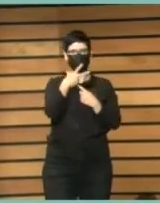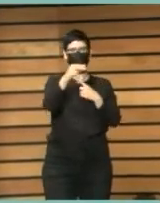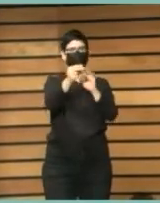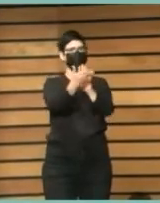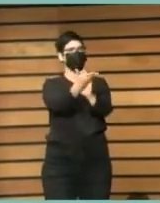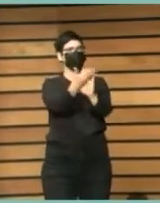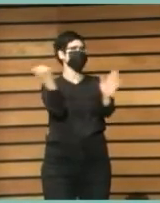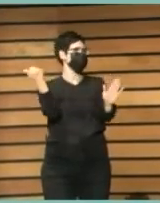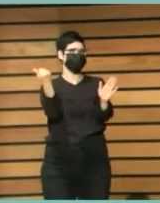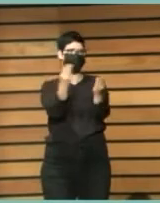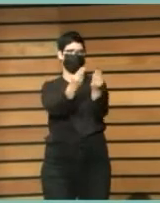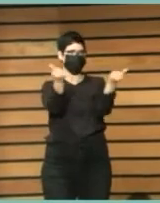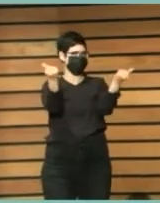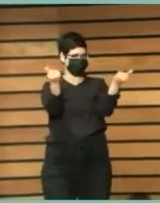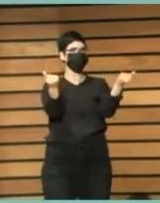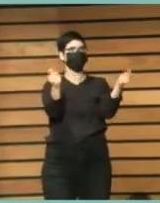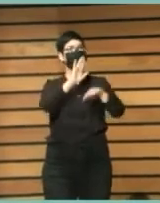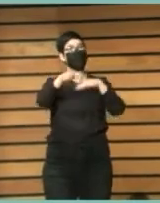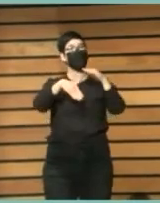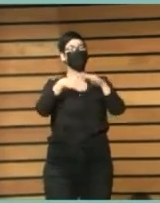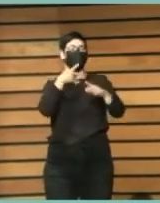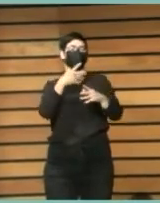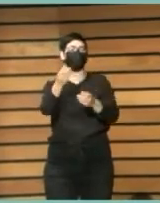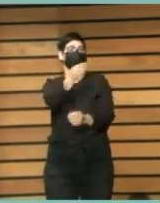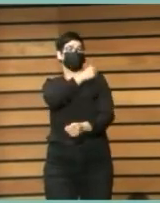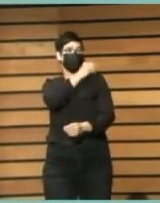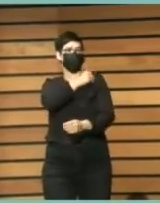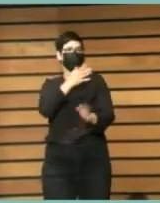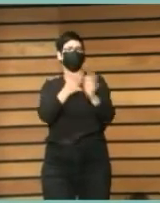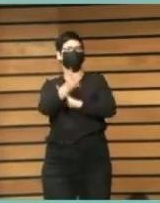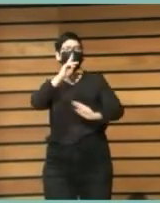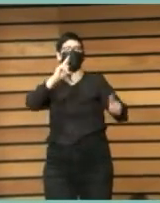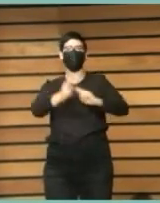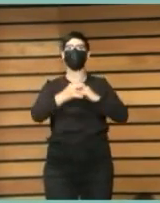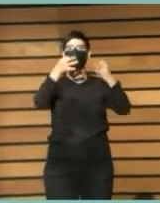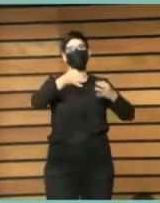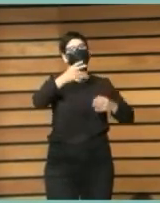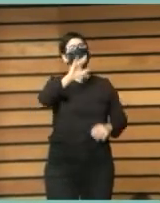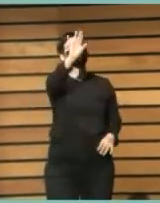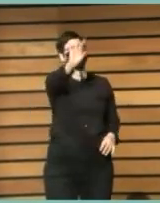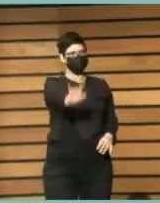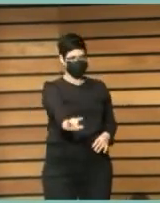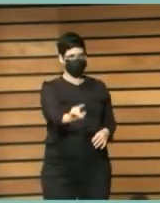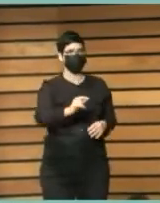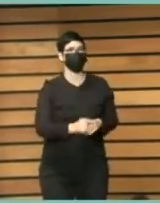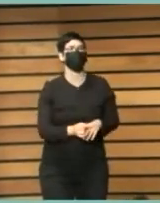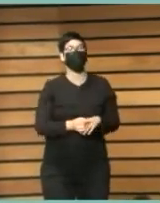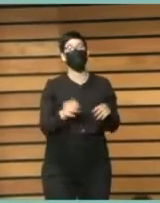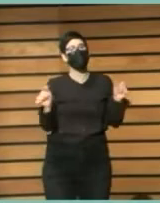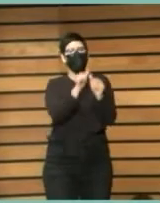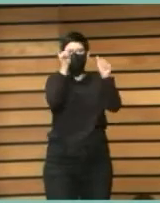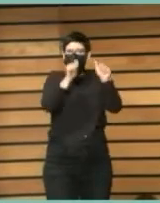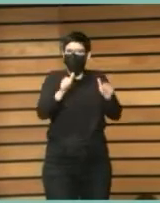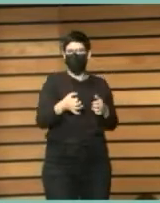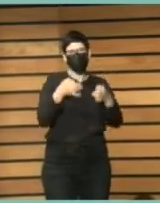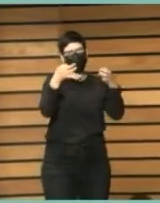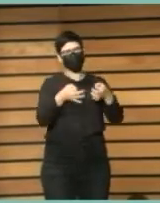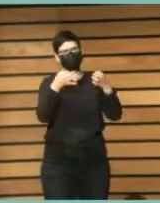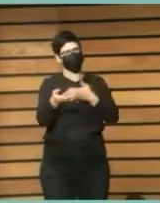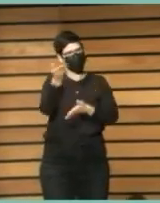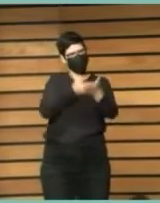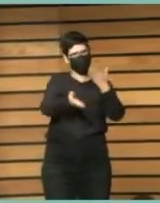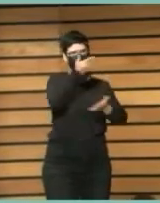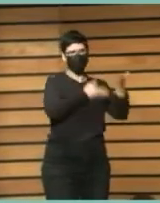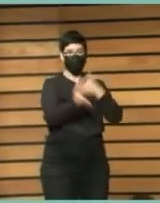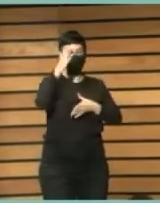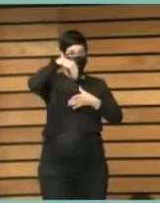hacia la comunidad el modelo ha sido un modelo colaborativo siempre desde el principio tanto